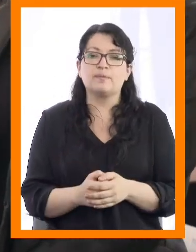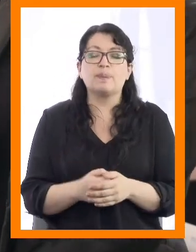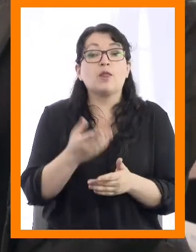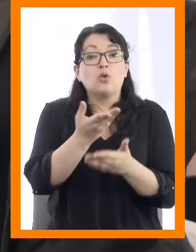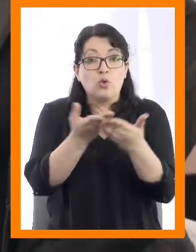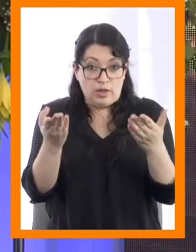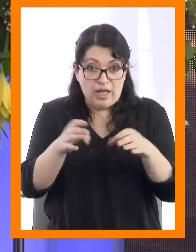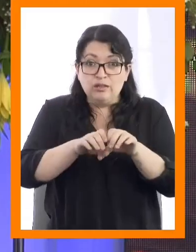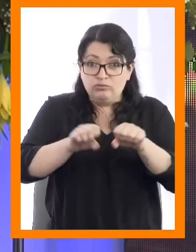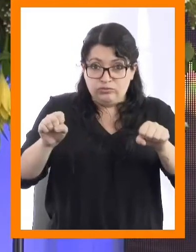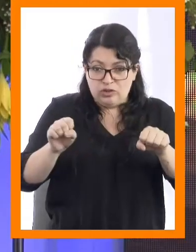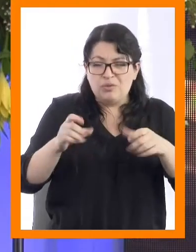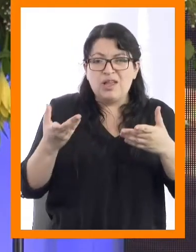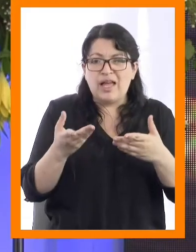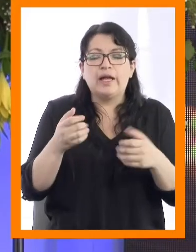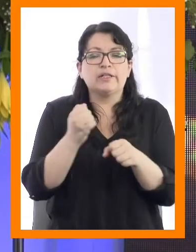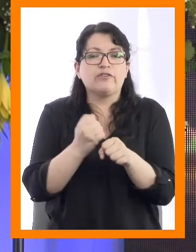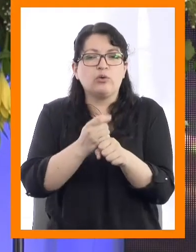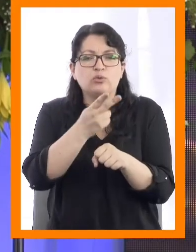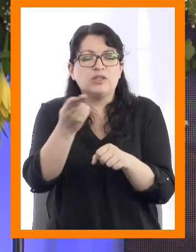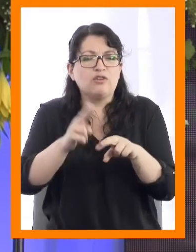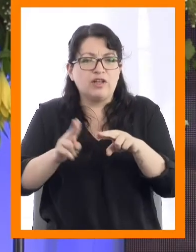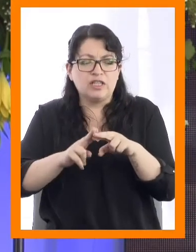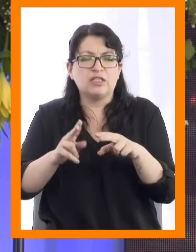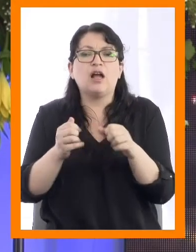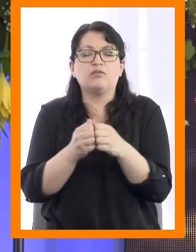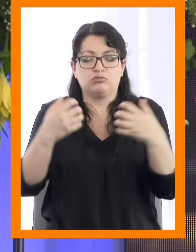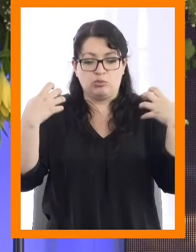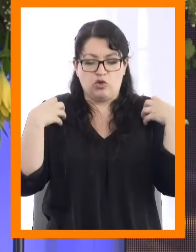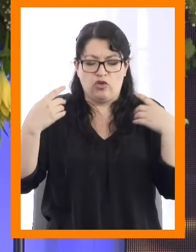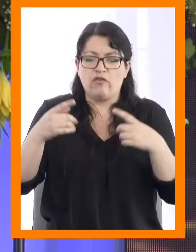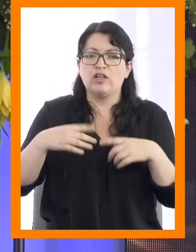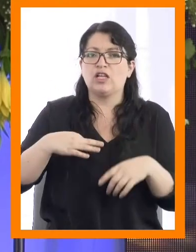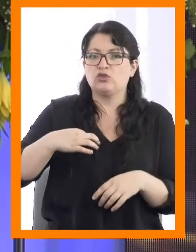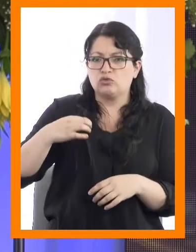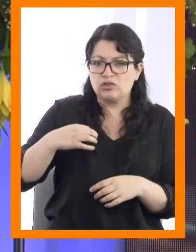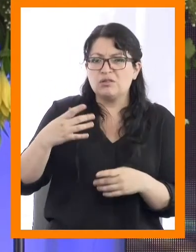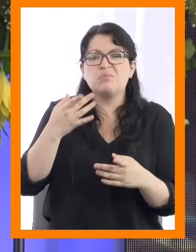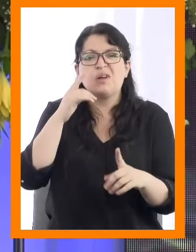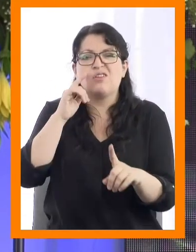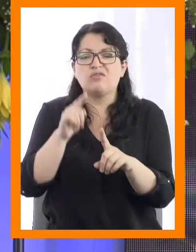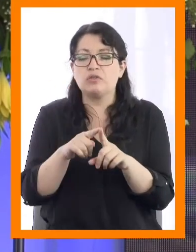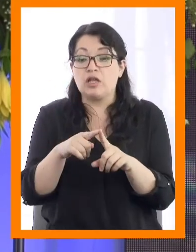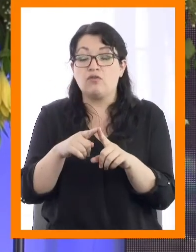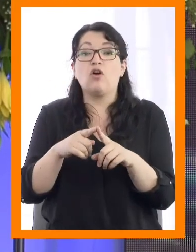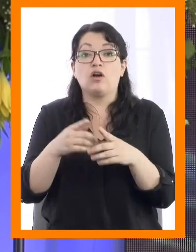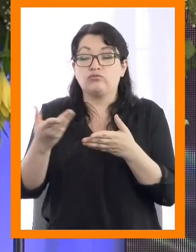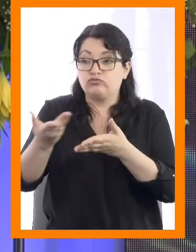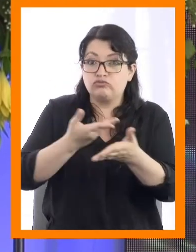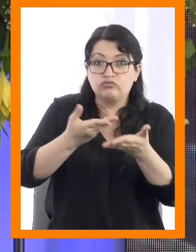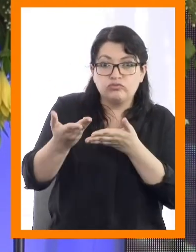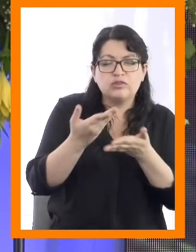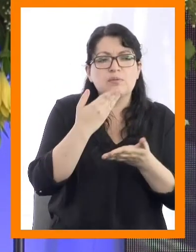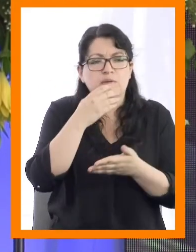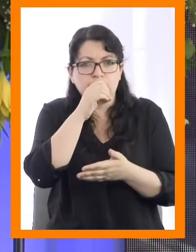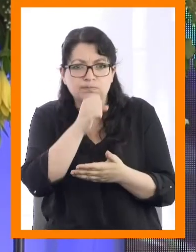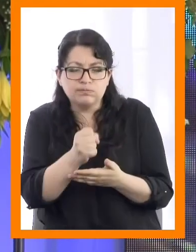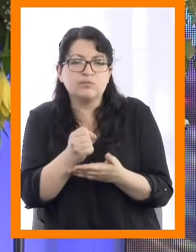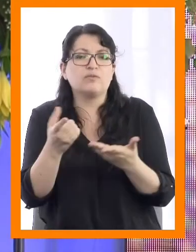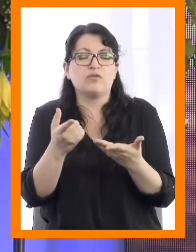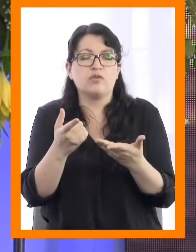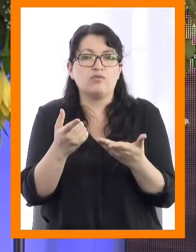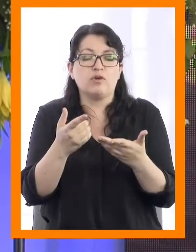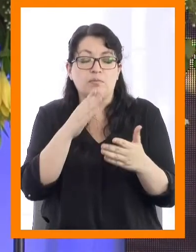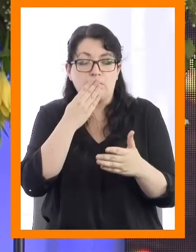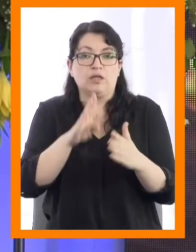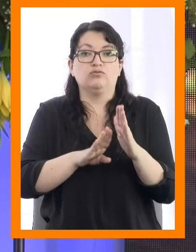¿Se comprometen a desarrollar su trabajo con responsabilidad ciudadana, con el propósito de contribuir a mejorar la convivencia y la tolerancia, valores